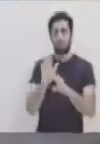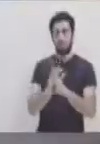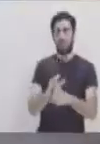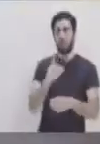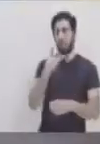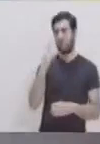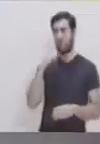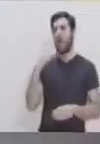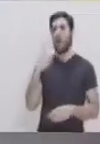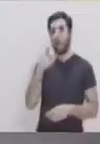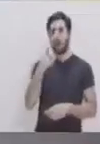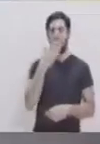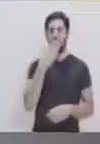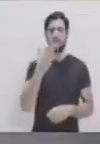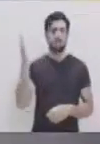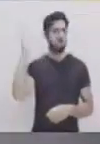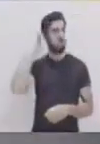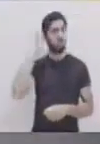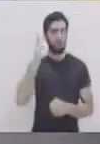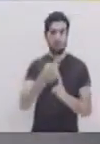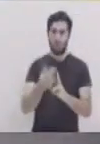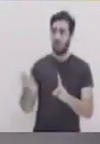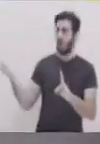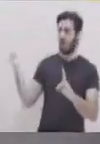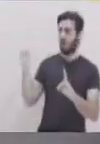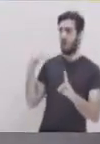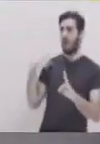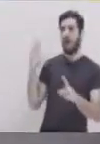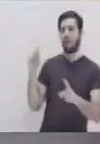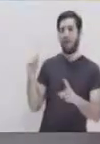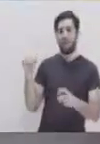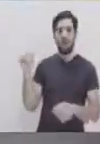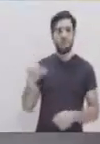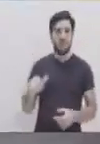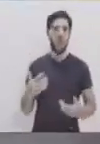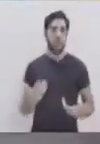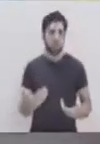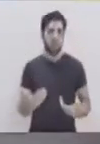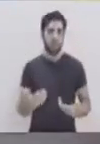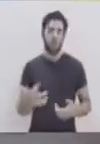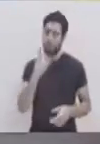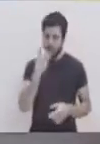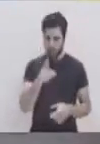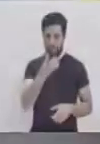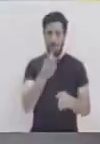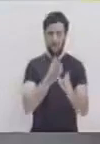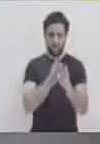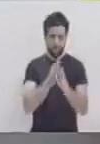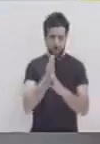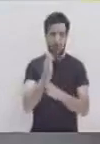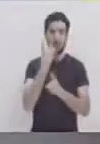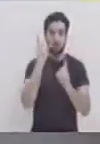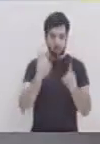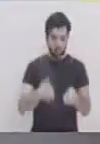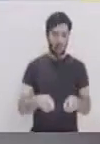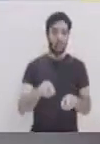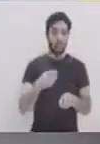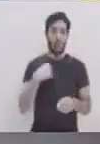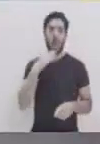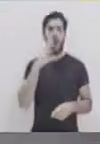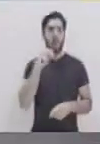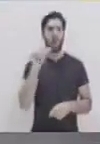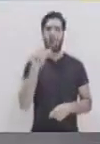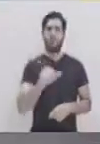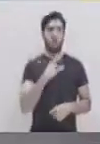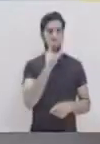adelante. Por ejemplo, el hablar a sus espaldas, ¿verdad? No serle fiel, porque una amistad tiene mucho que ver la fidelidad.